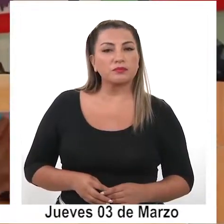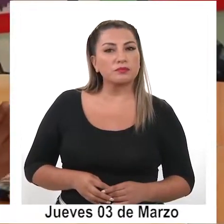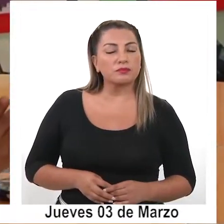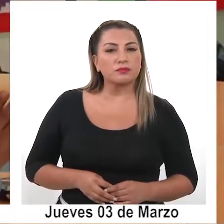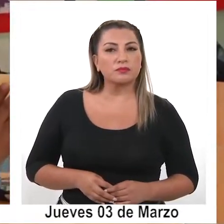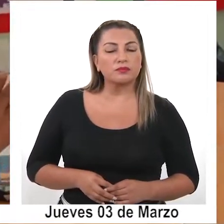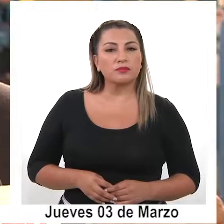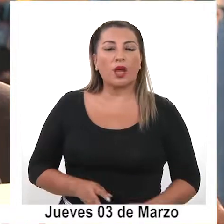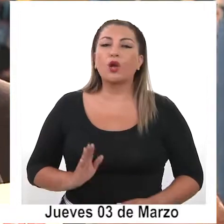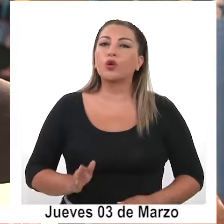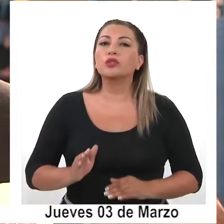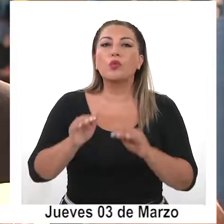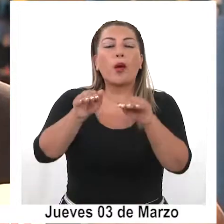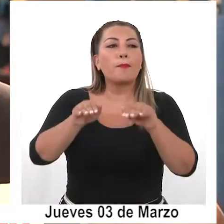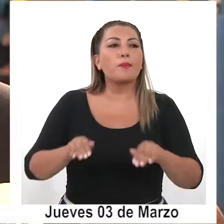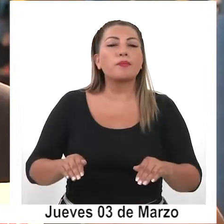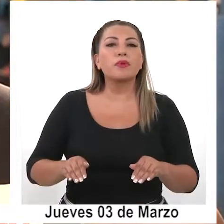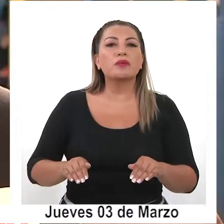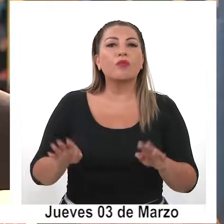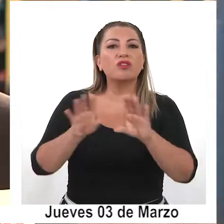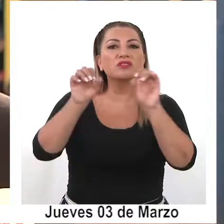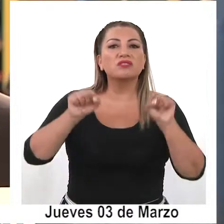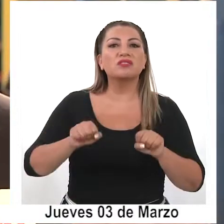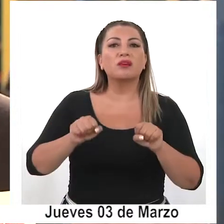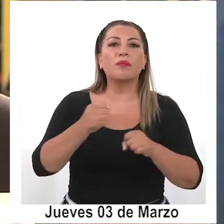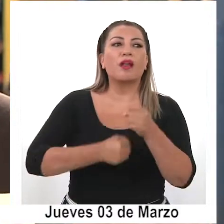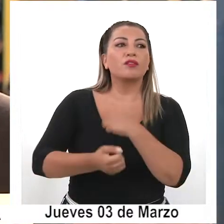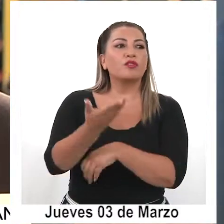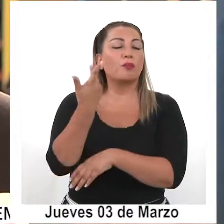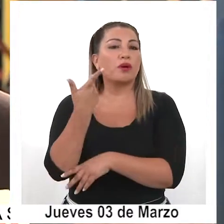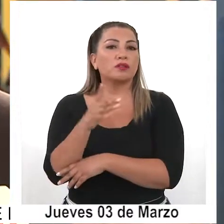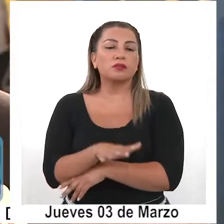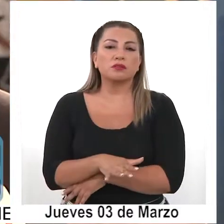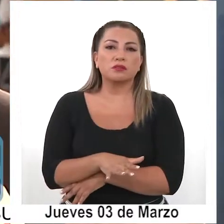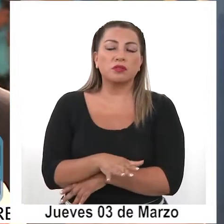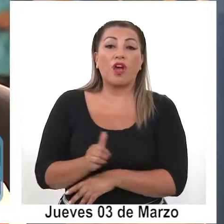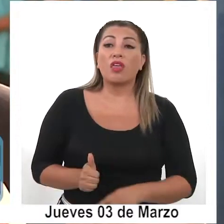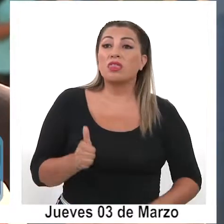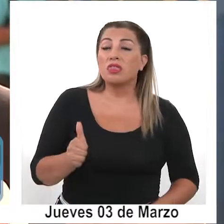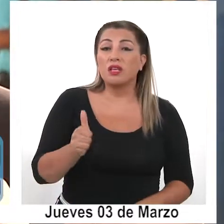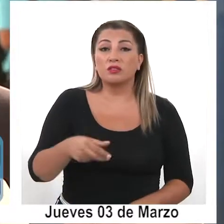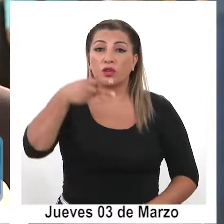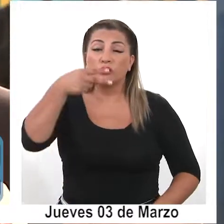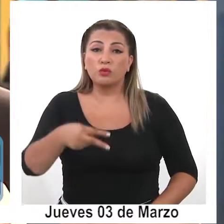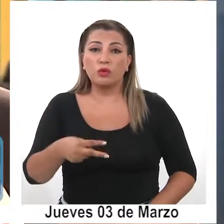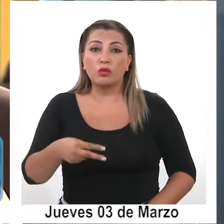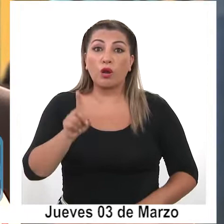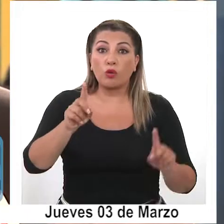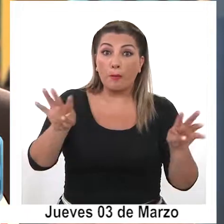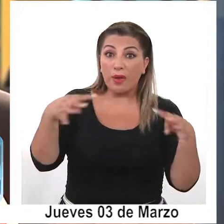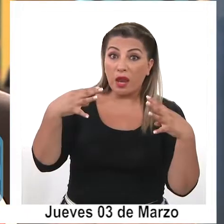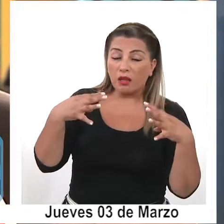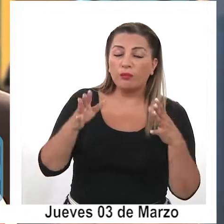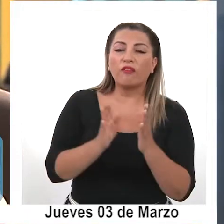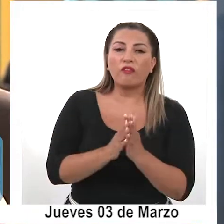no, no, no, no, Se mantiene el mismo sistema en año pasado y eso que tengan tranquilidad los sostenedores que me están escuchando.